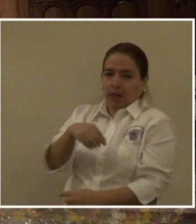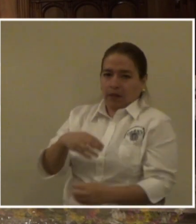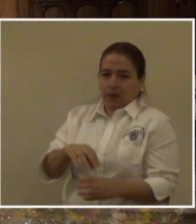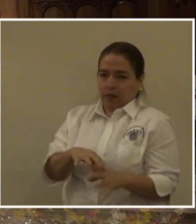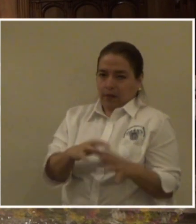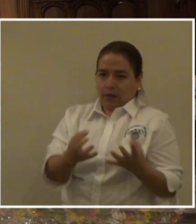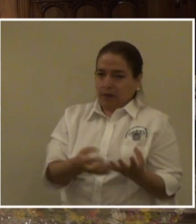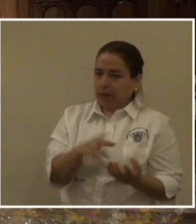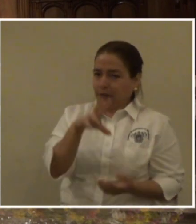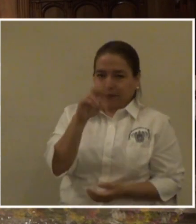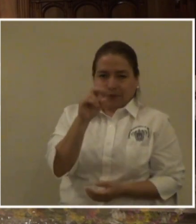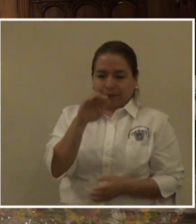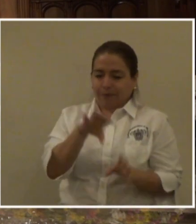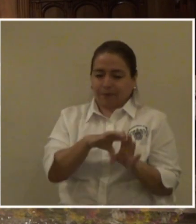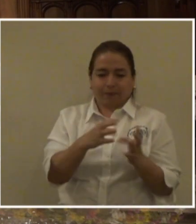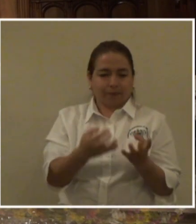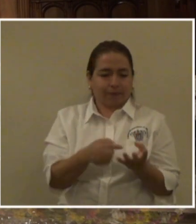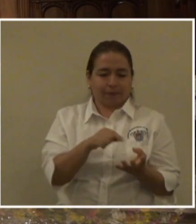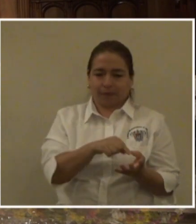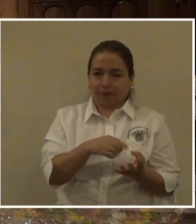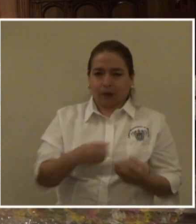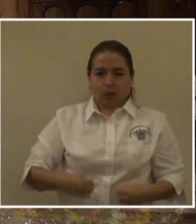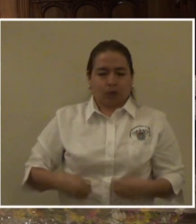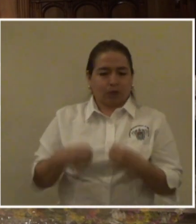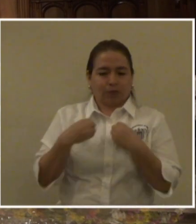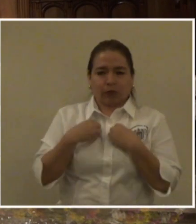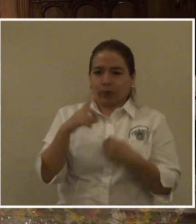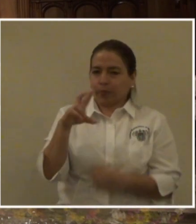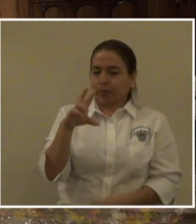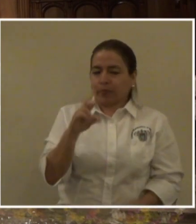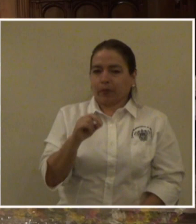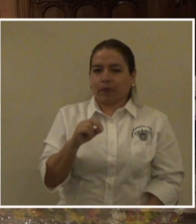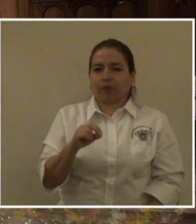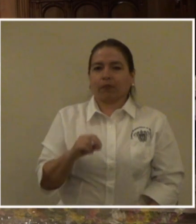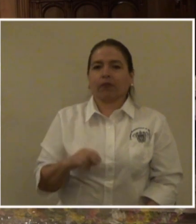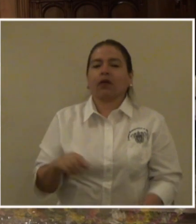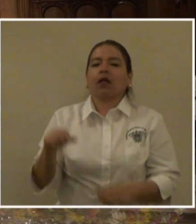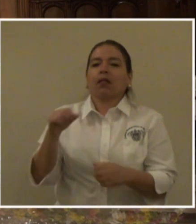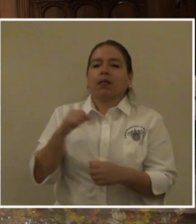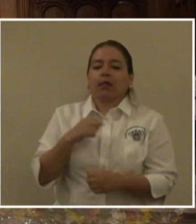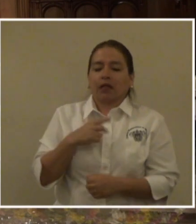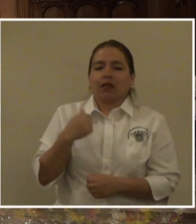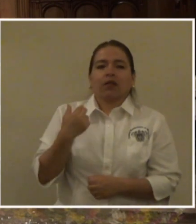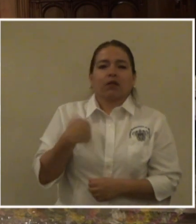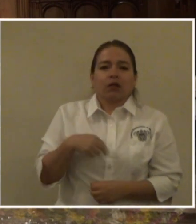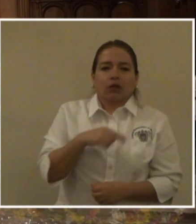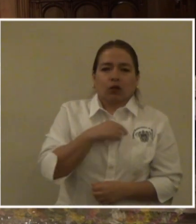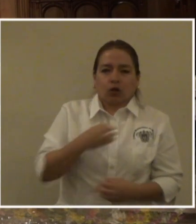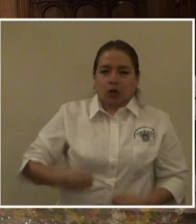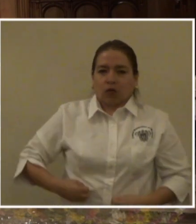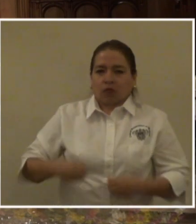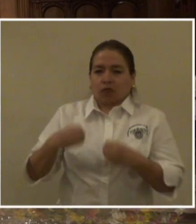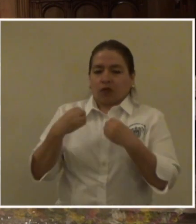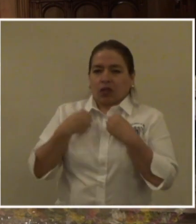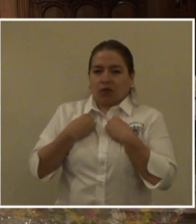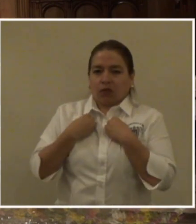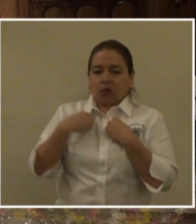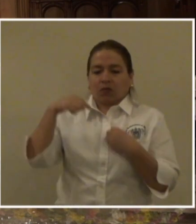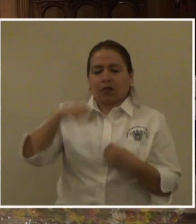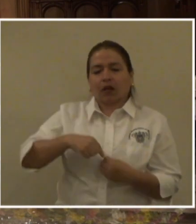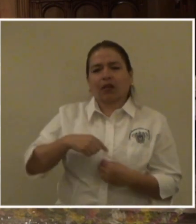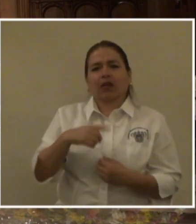definitivo. Como Israel, caminamos en este valle de